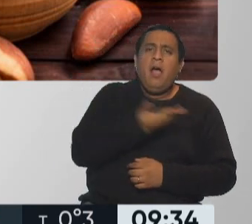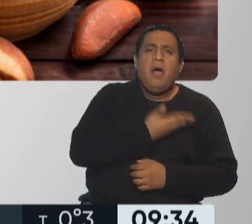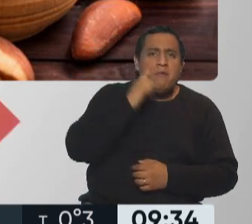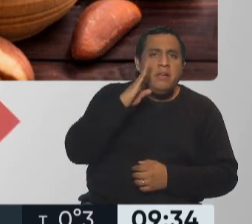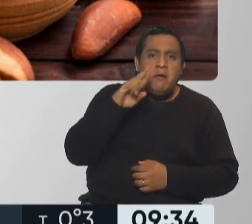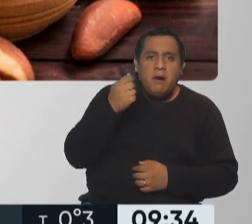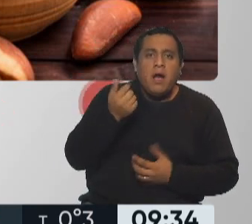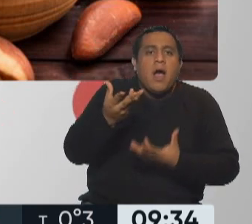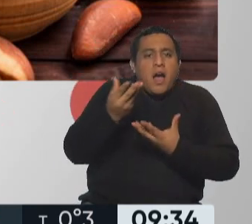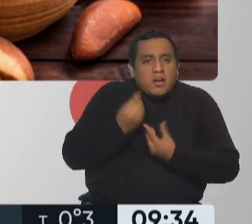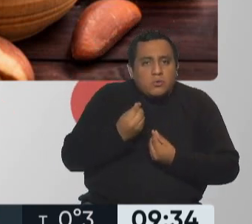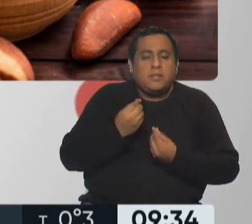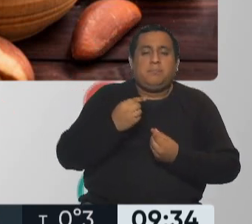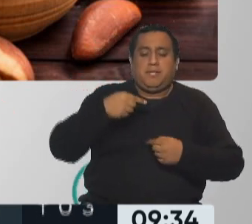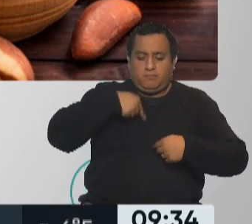intestinal.